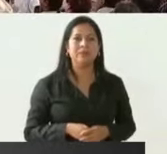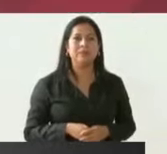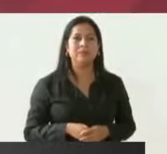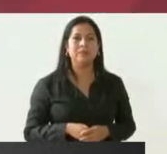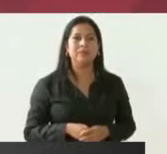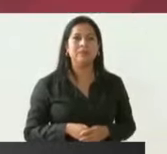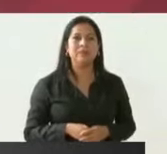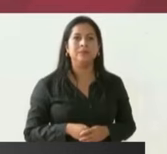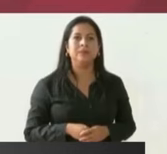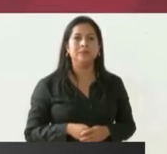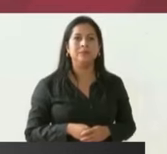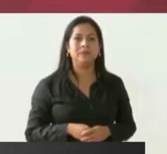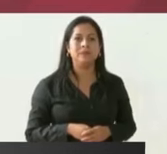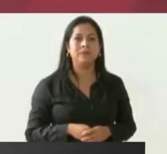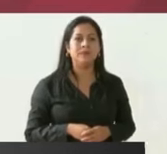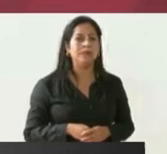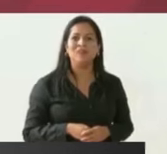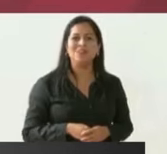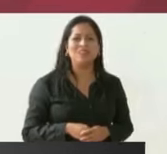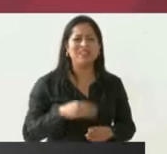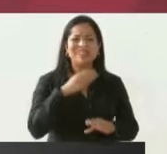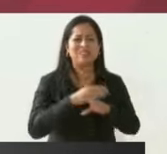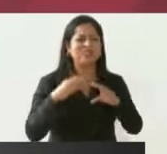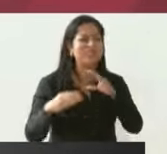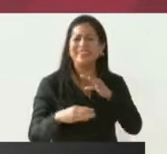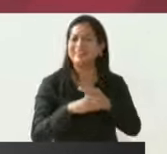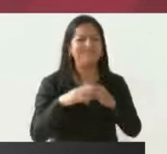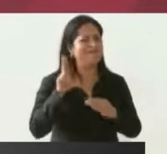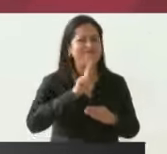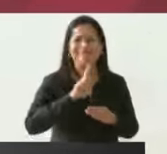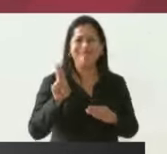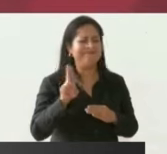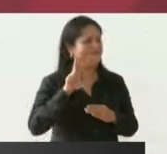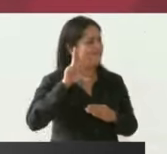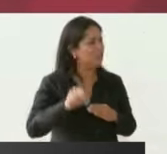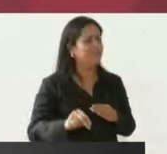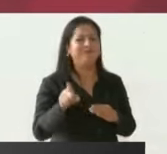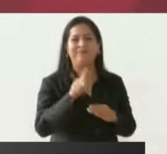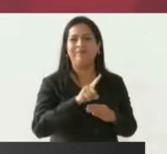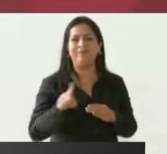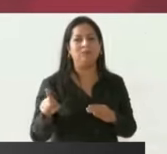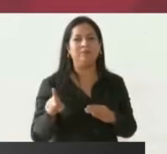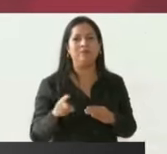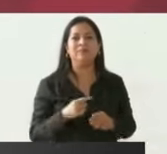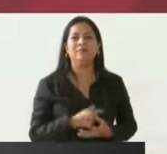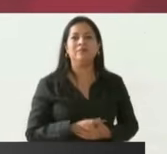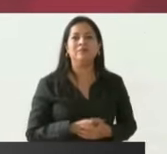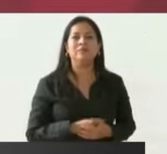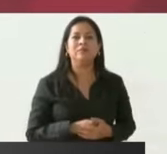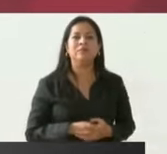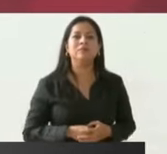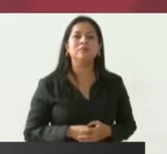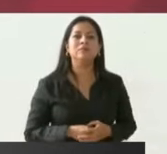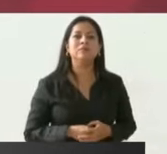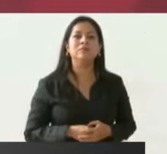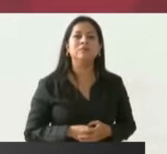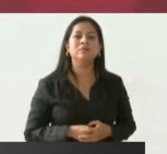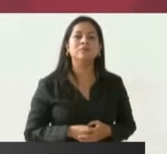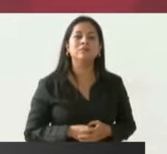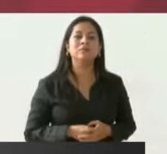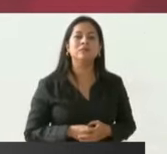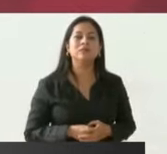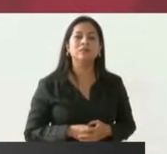no es lo material no es el dinero sino es lo que